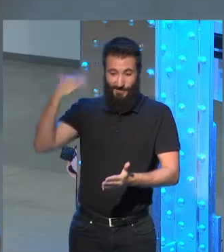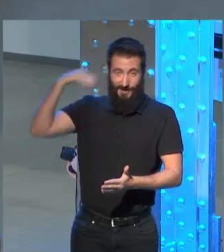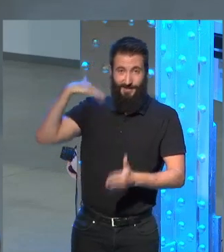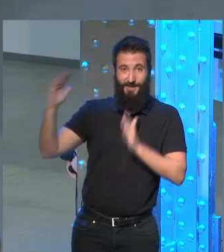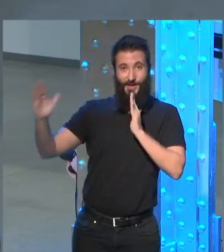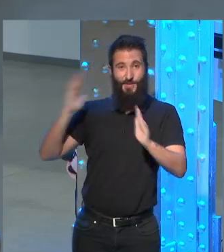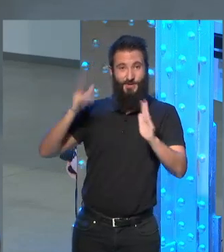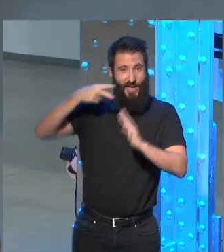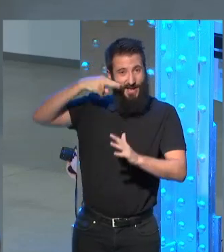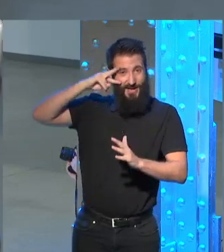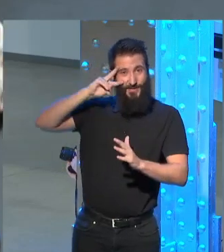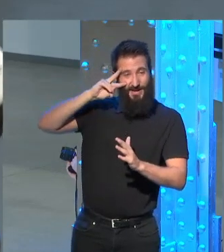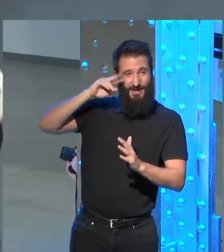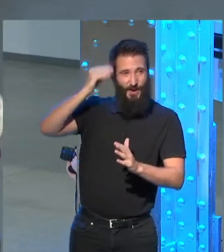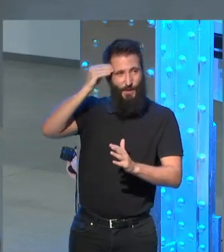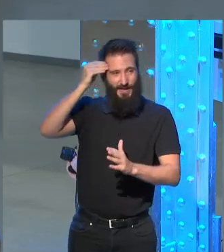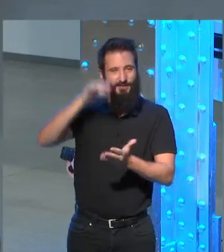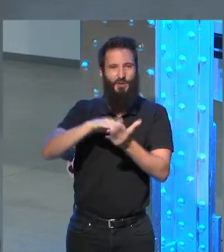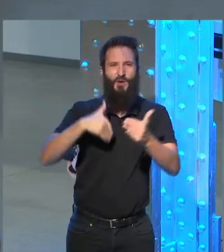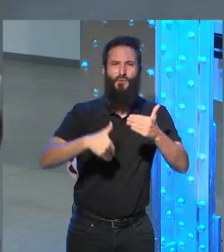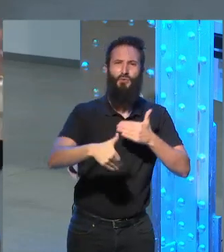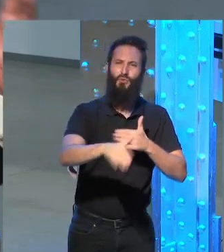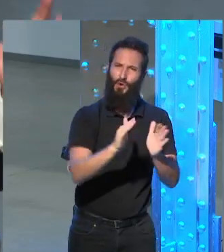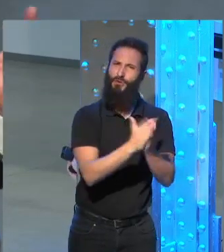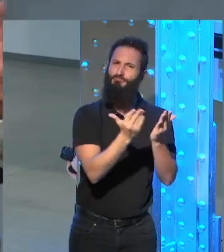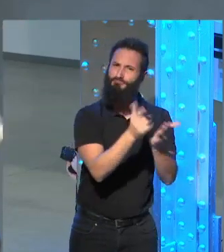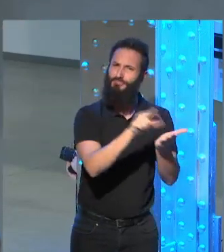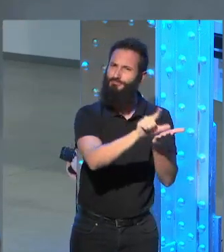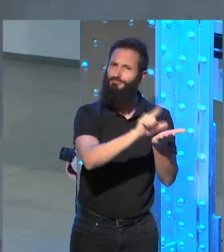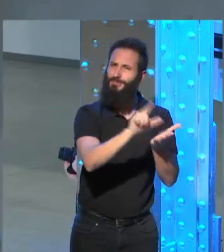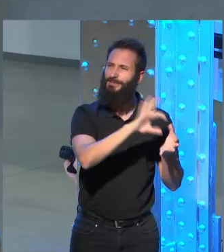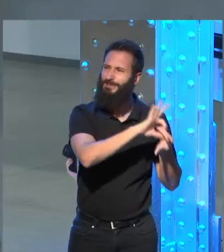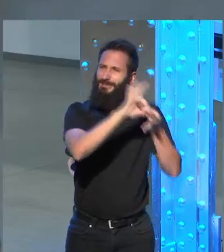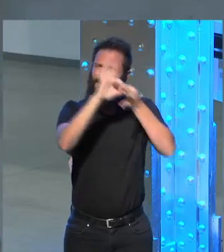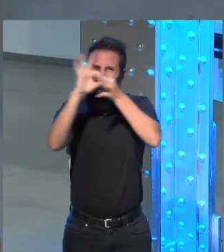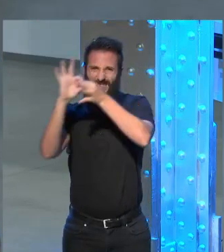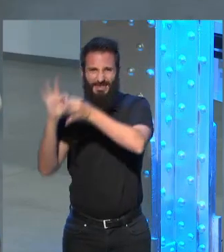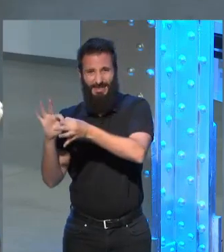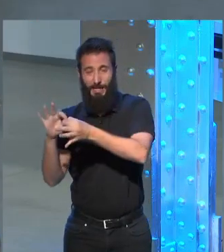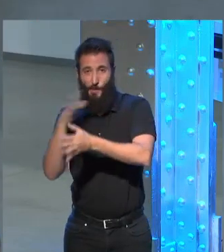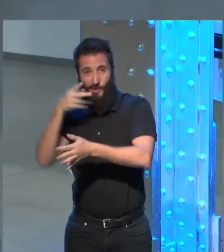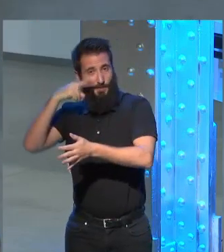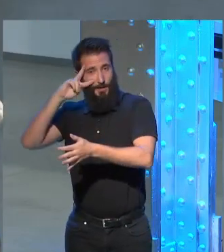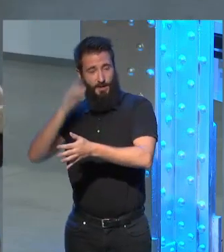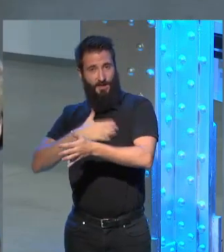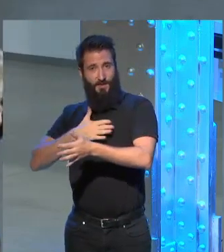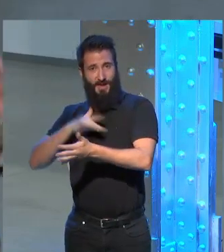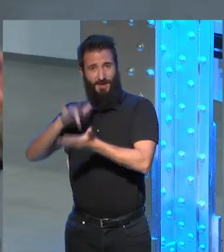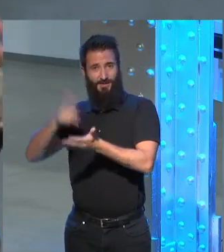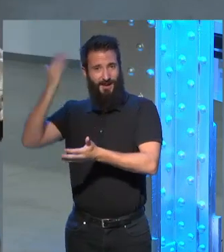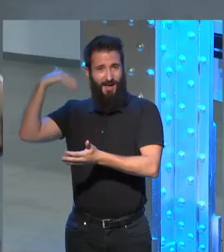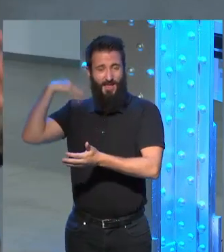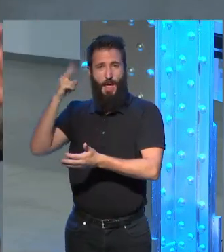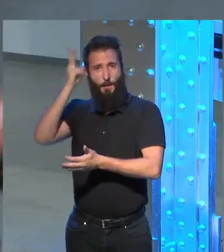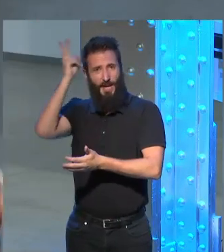experiencia tenía la idea de escribir alguna vez una novela que describiera la experiencia del Perú